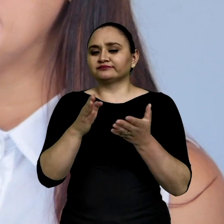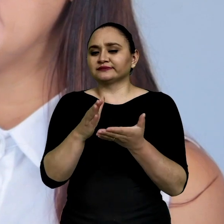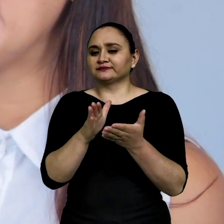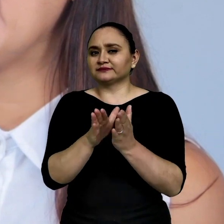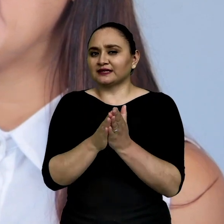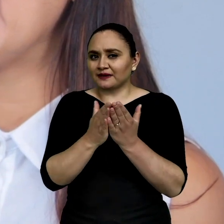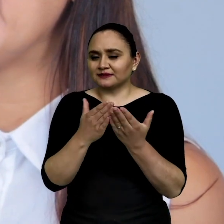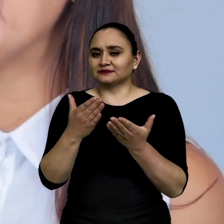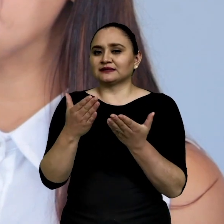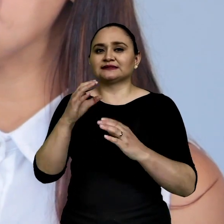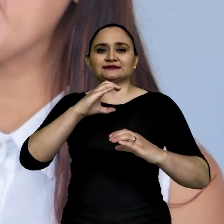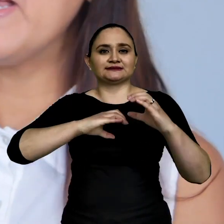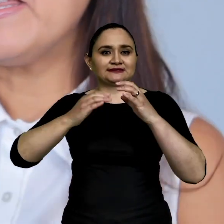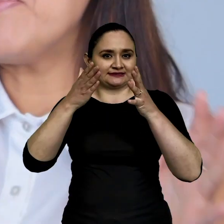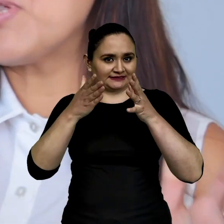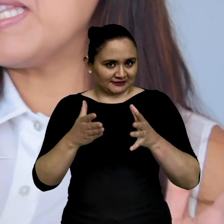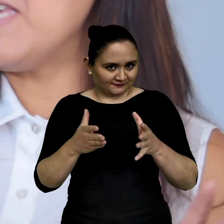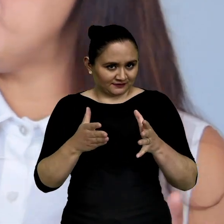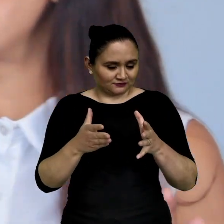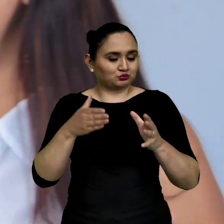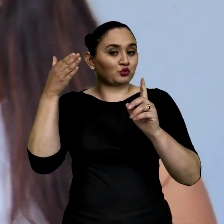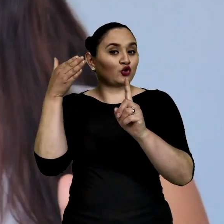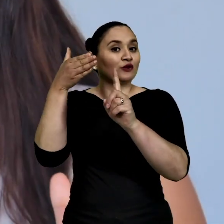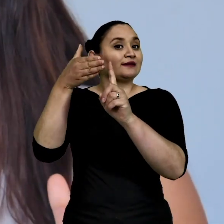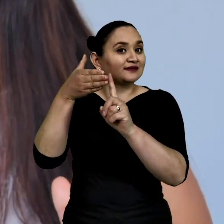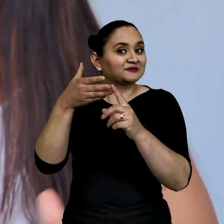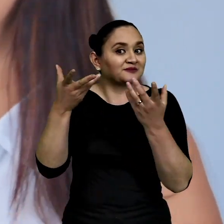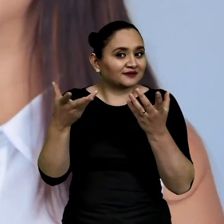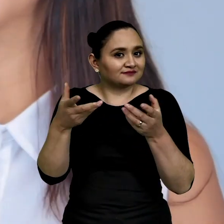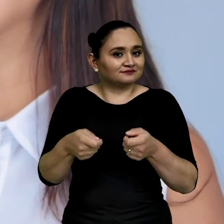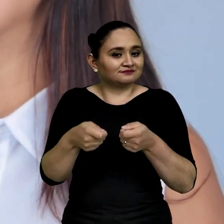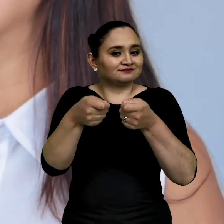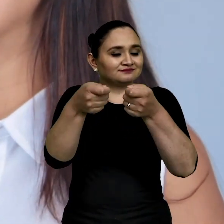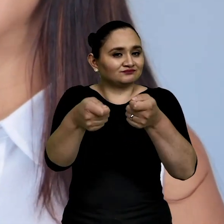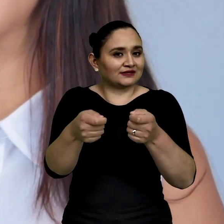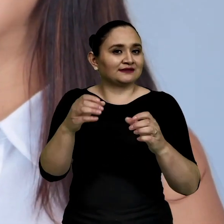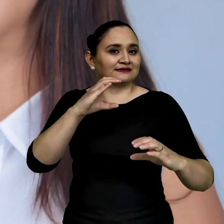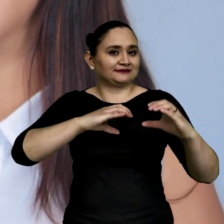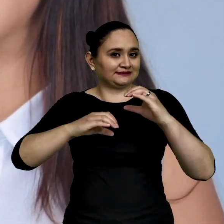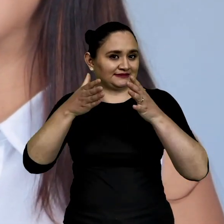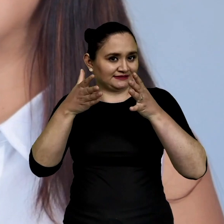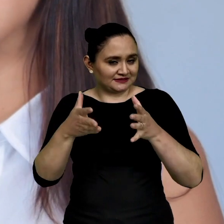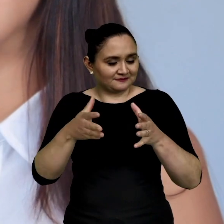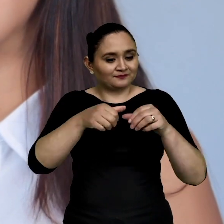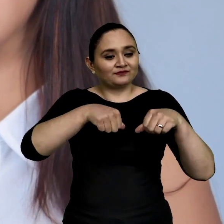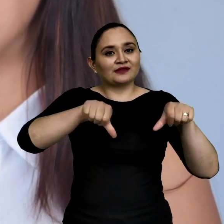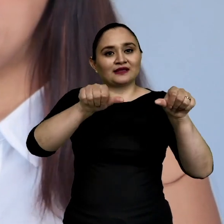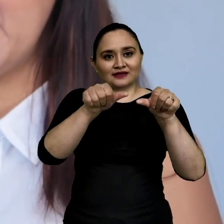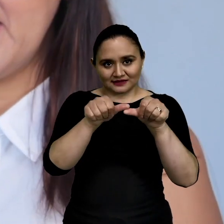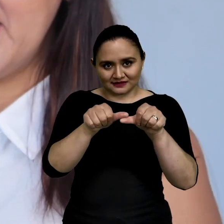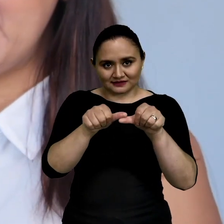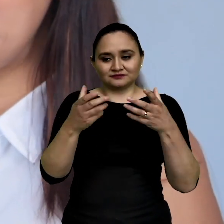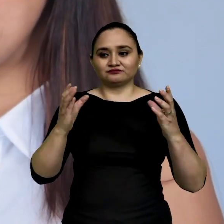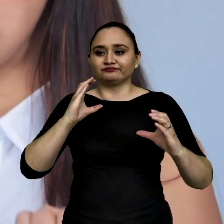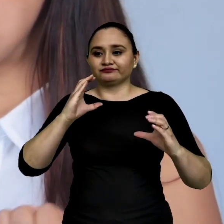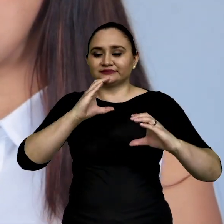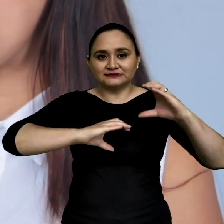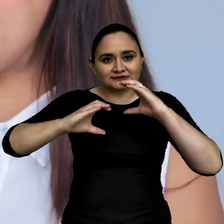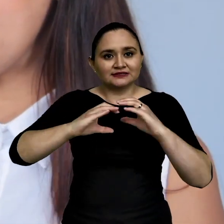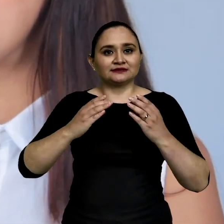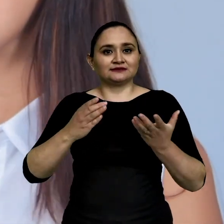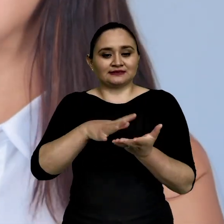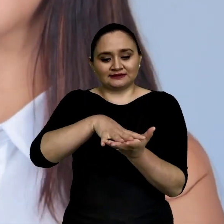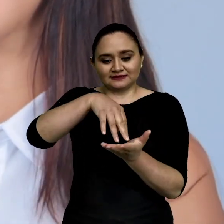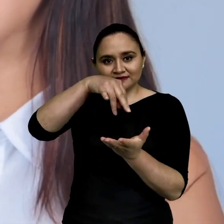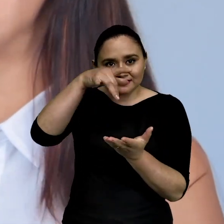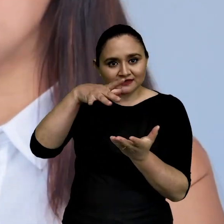escrita por científicos para científicos, en las áreas de ciencias de